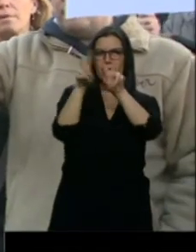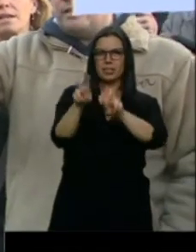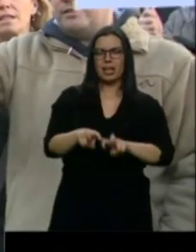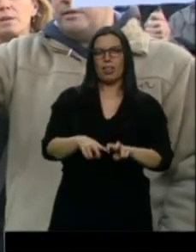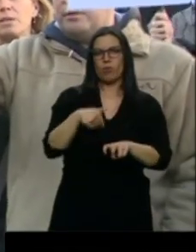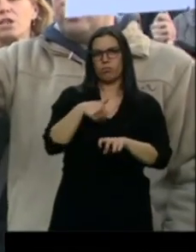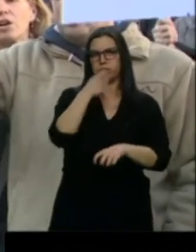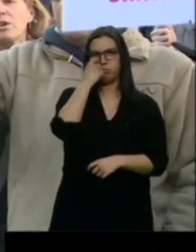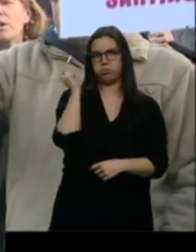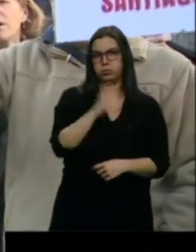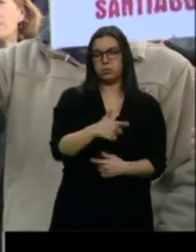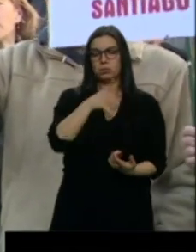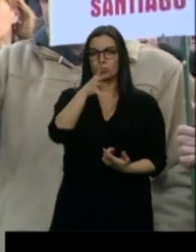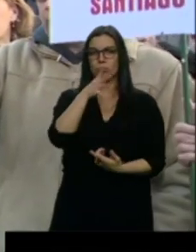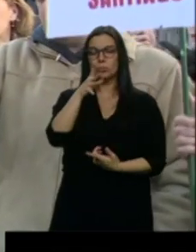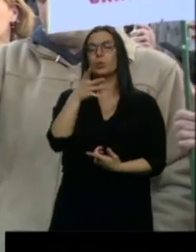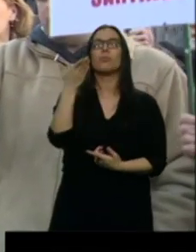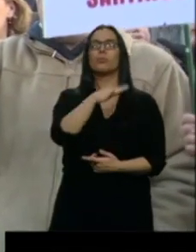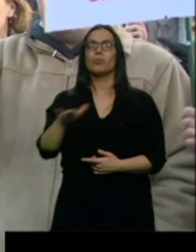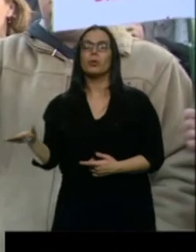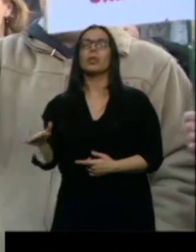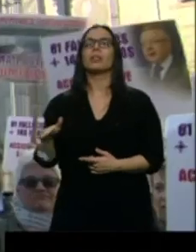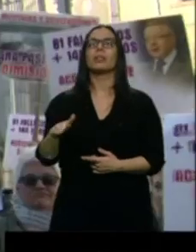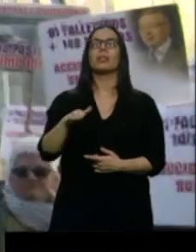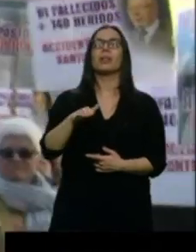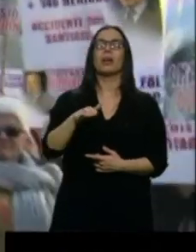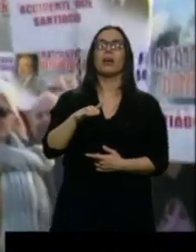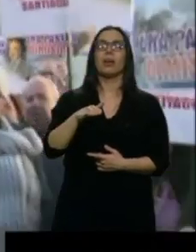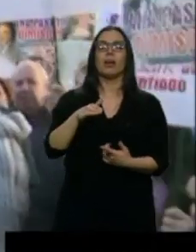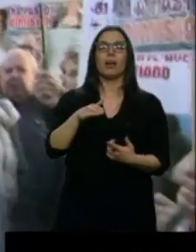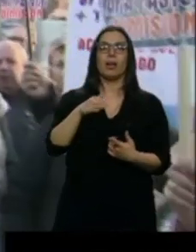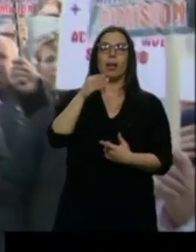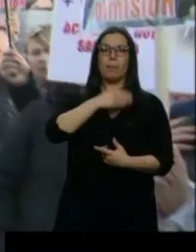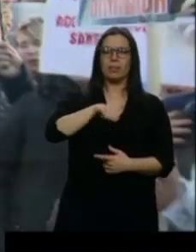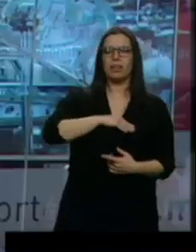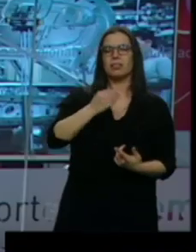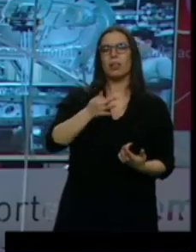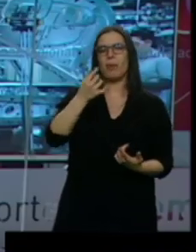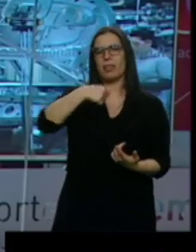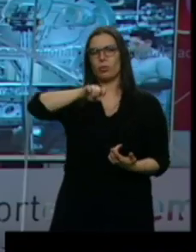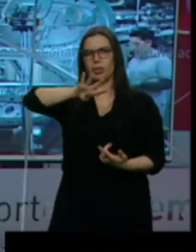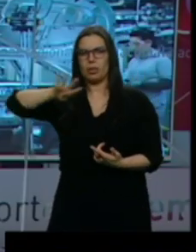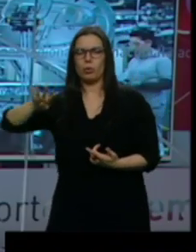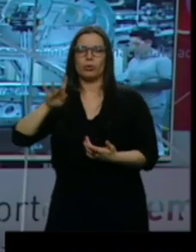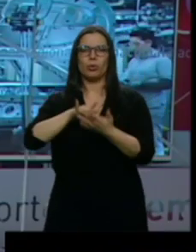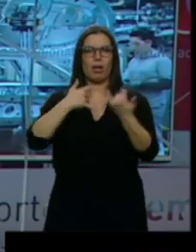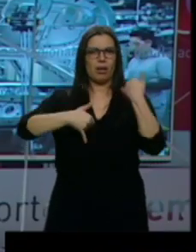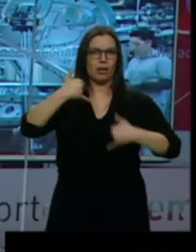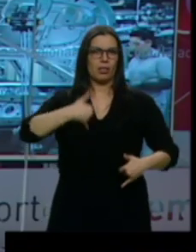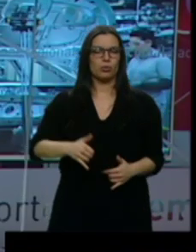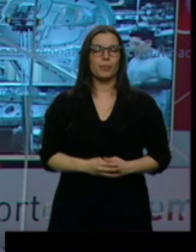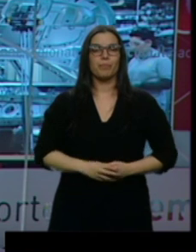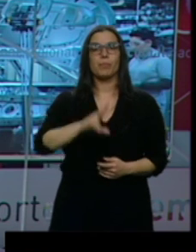144 resultaron en él. Responsables de inmisión, responsables de inmisión. El 21 de febrero los